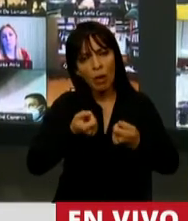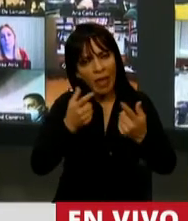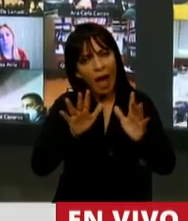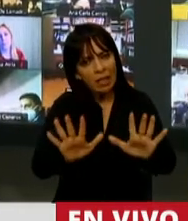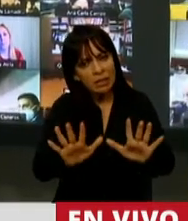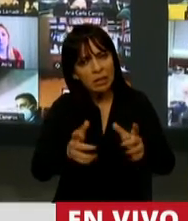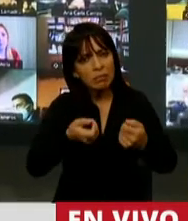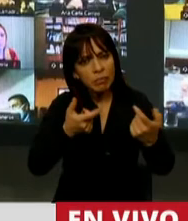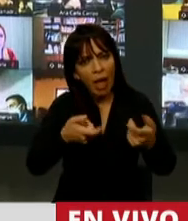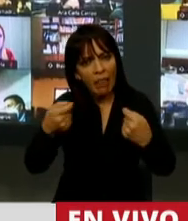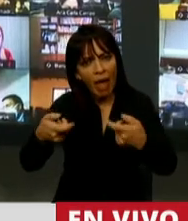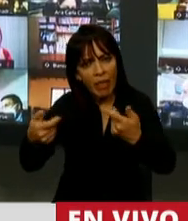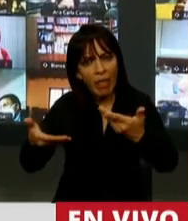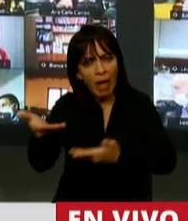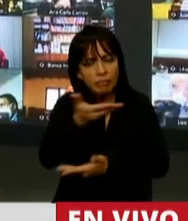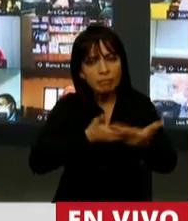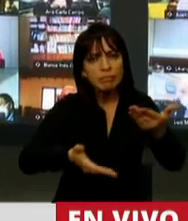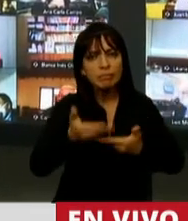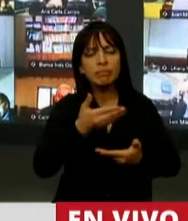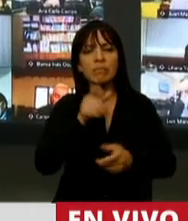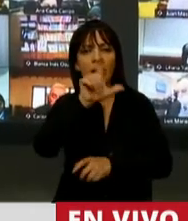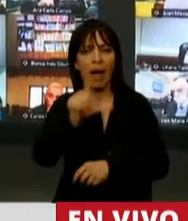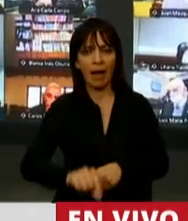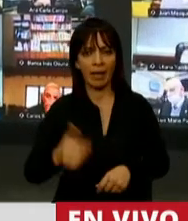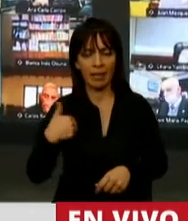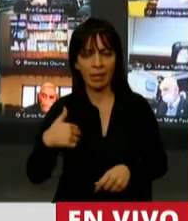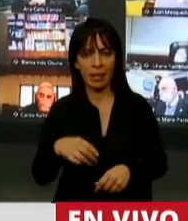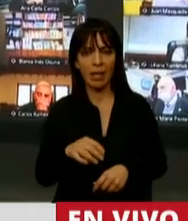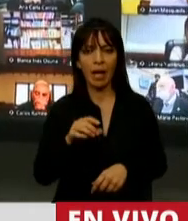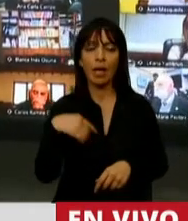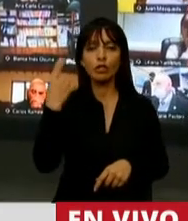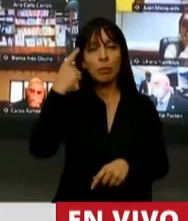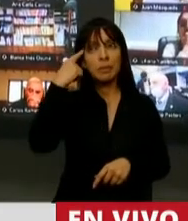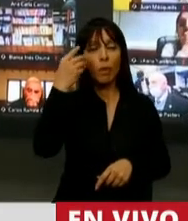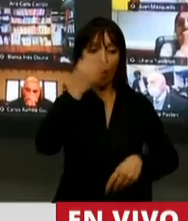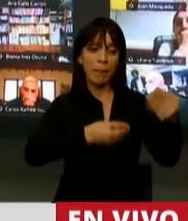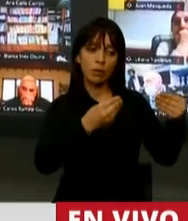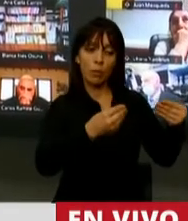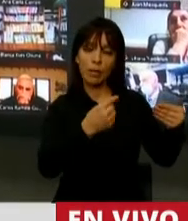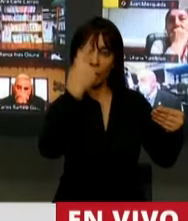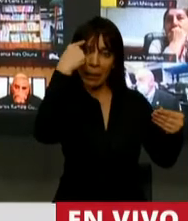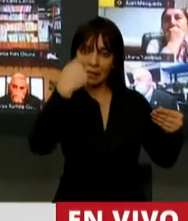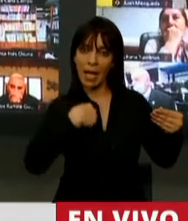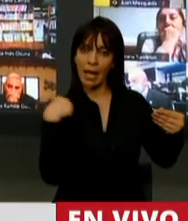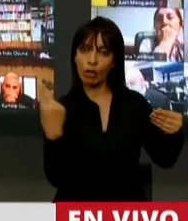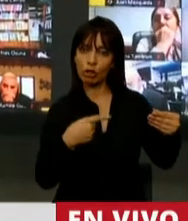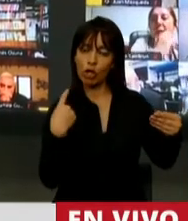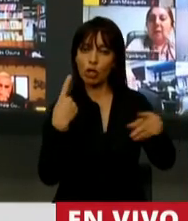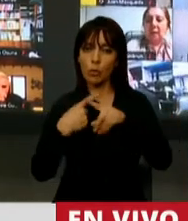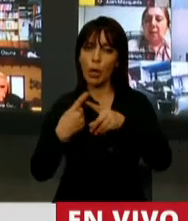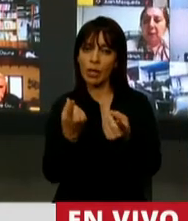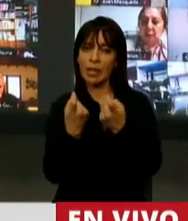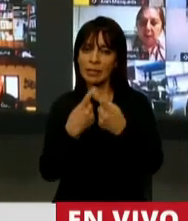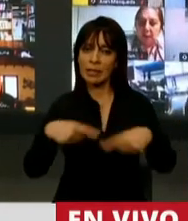eso. Queremos aportar al país, no solamente queremos que el presupuesto nos tenga en cuenta por las necesidades que